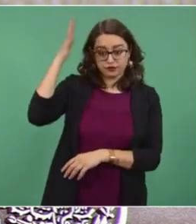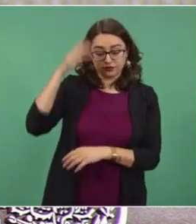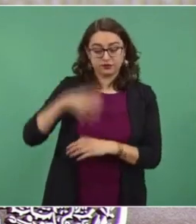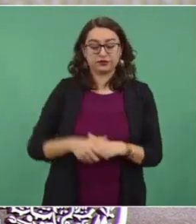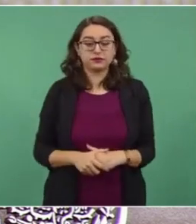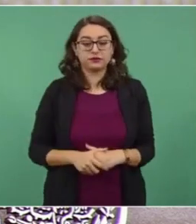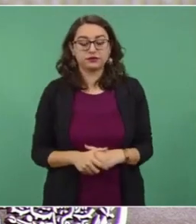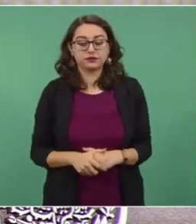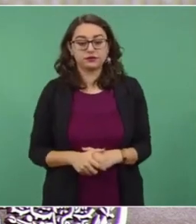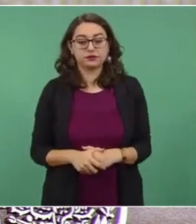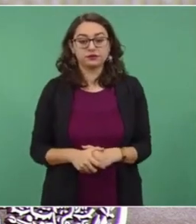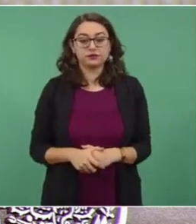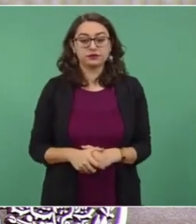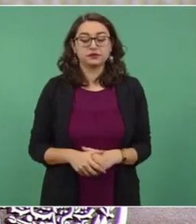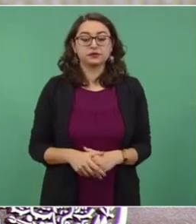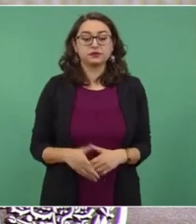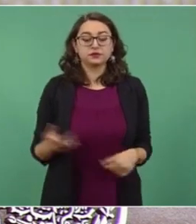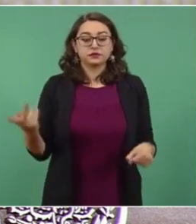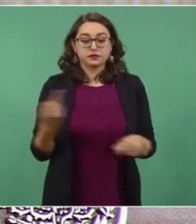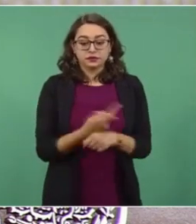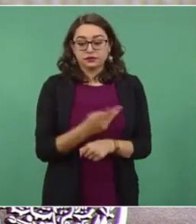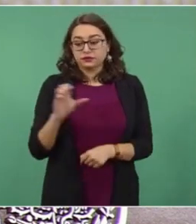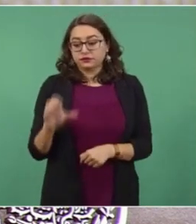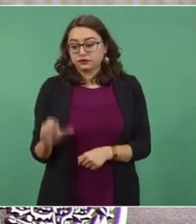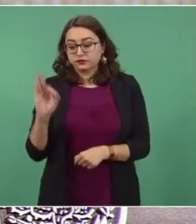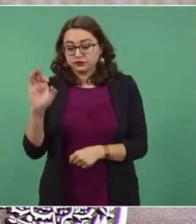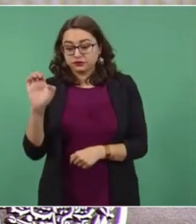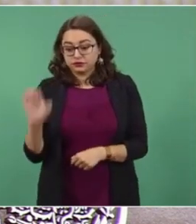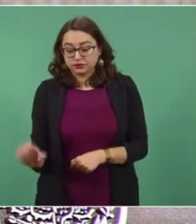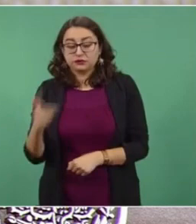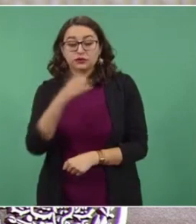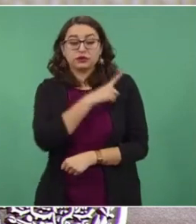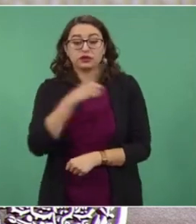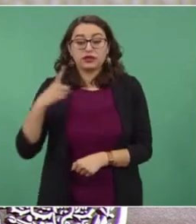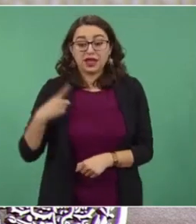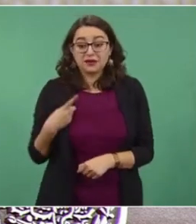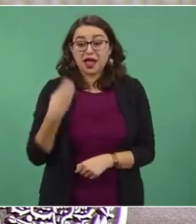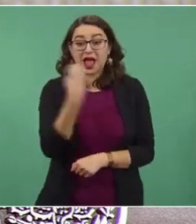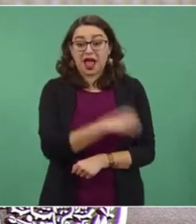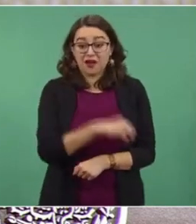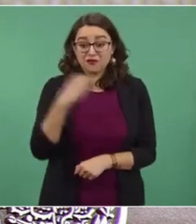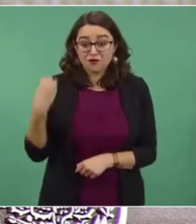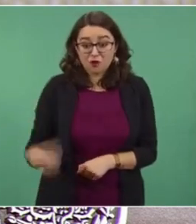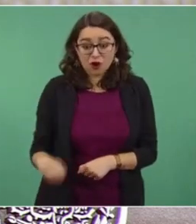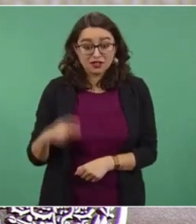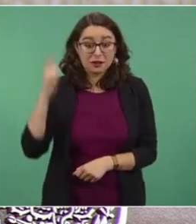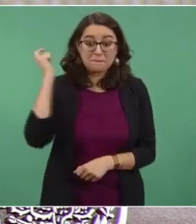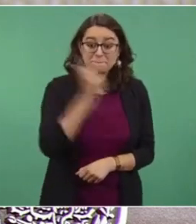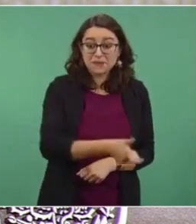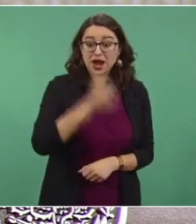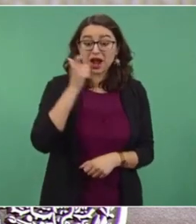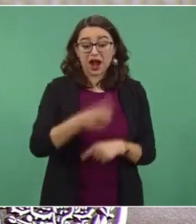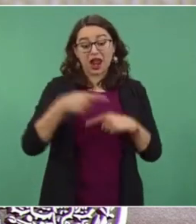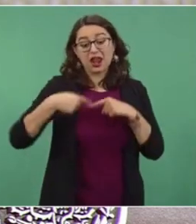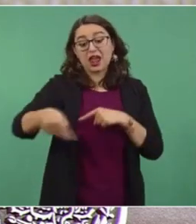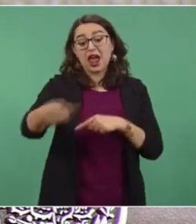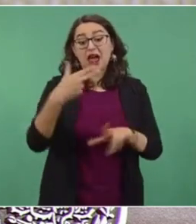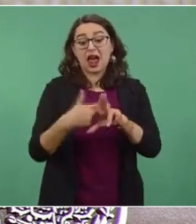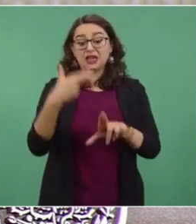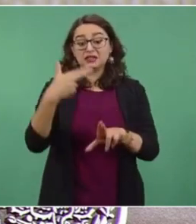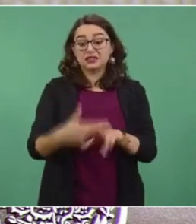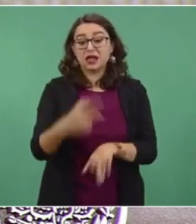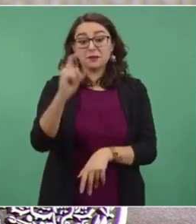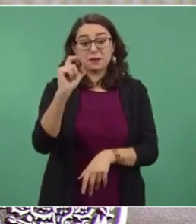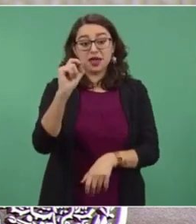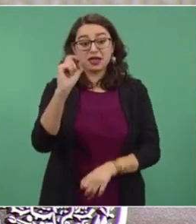subastas, la CFE está obligada a comprar durante 20 años a un precio fijo